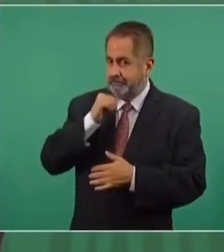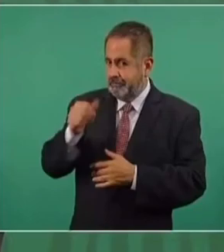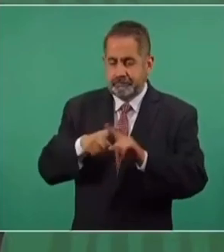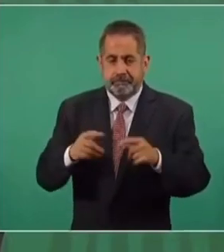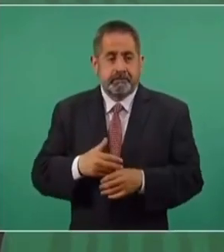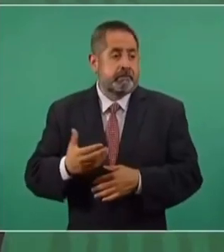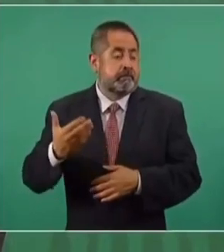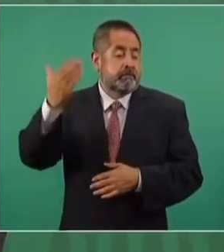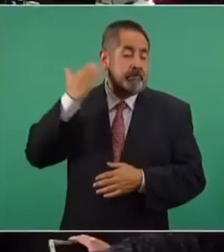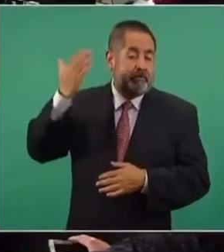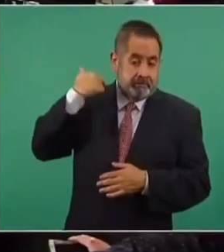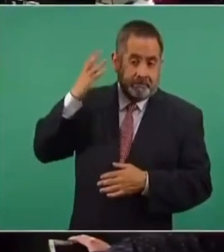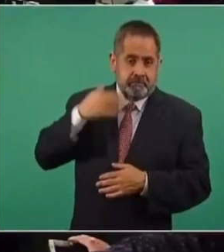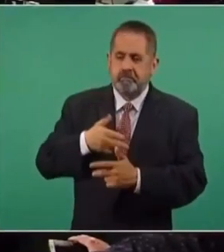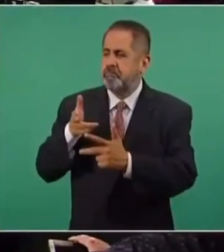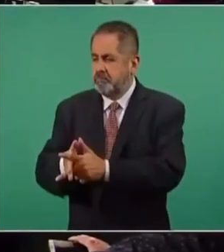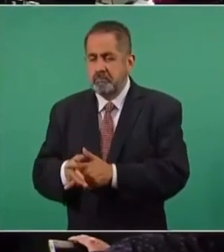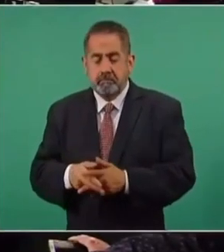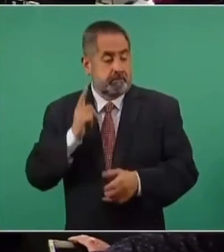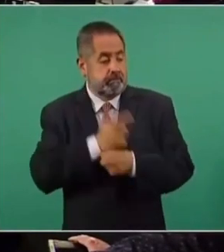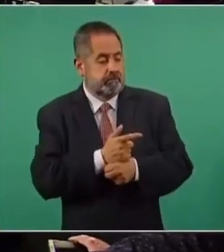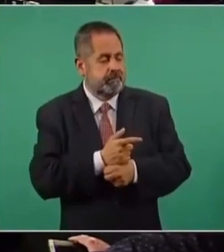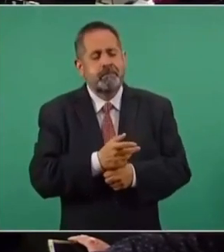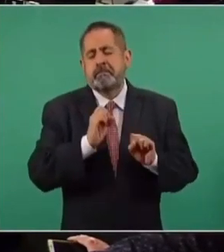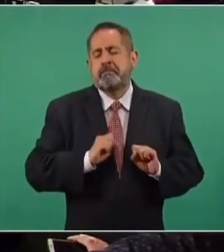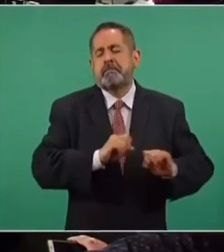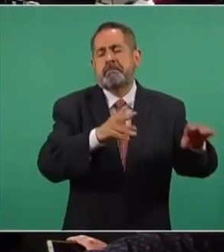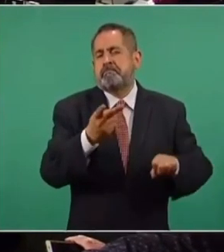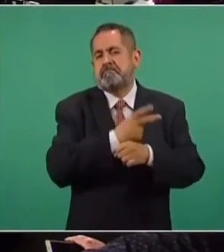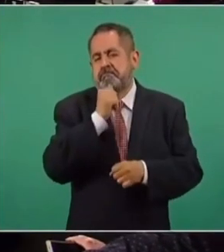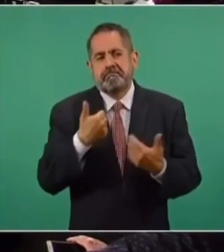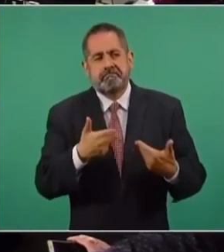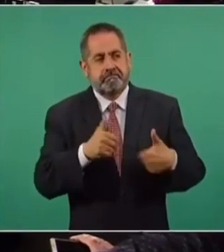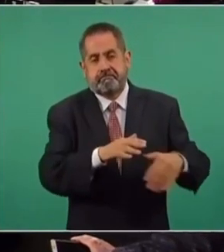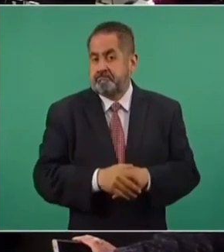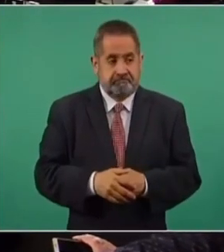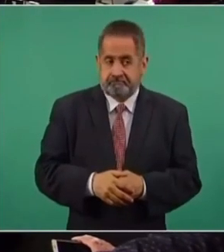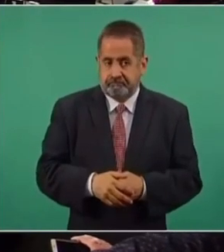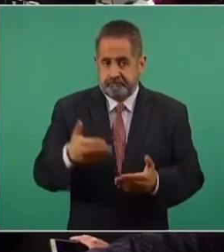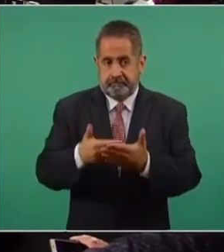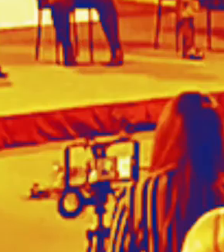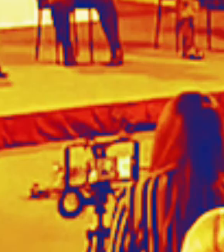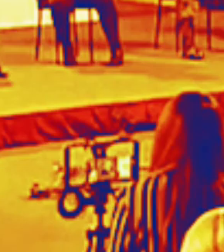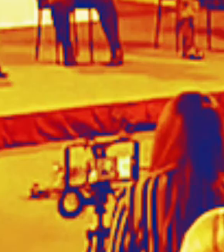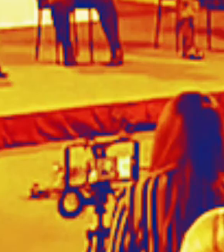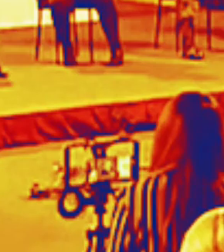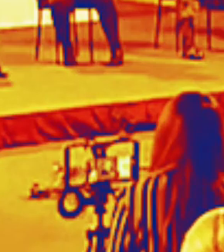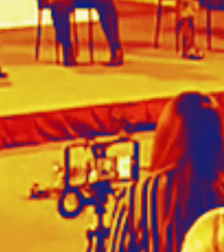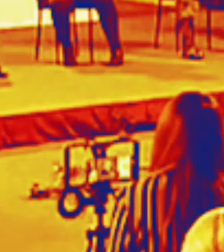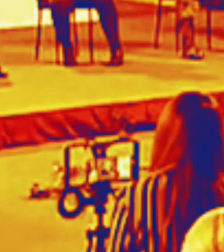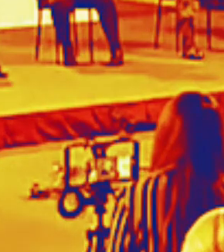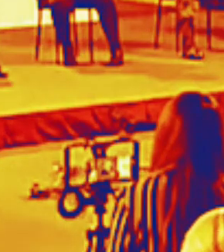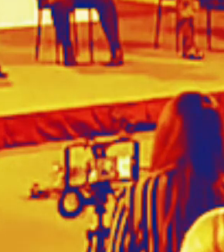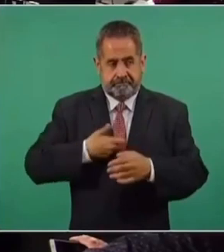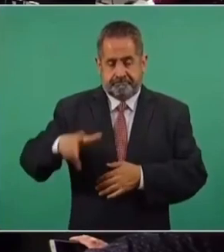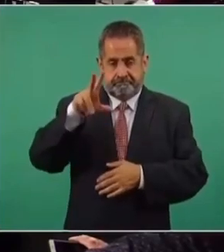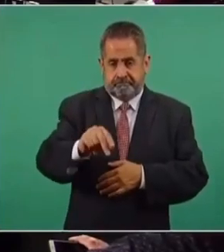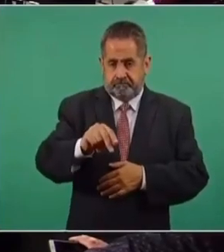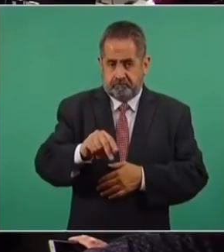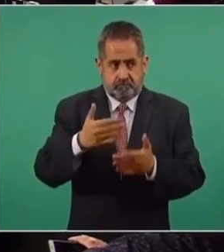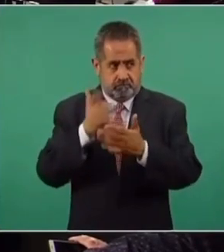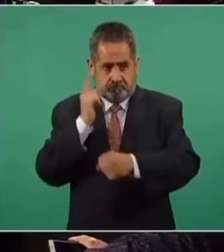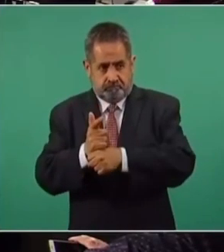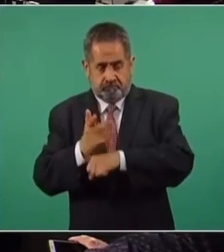Antes se cometían estos delitos y había impunidad, ahora no queda nada impune, no queda nada impune,